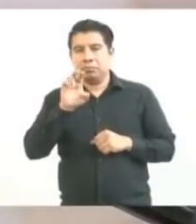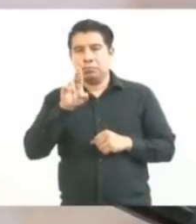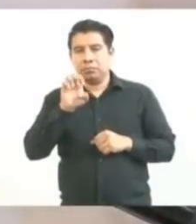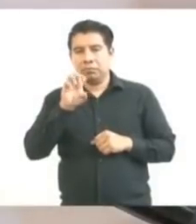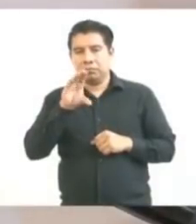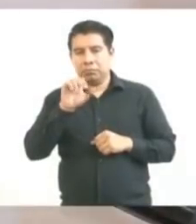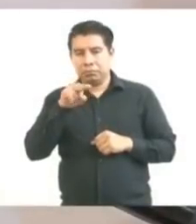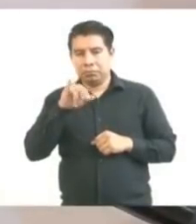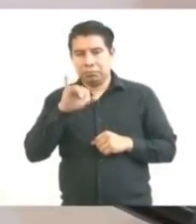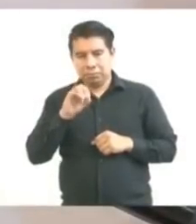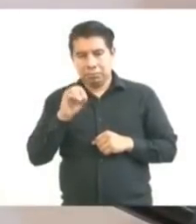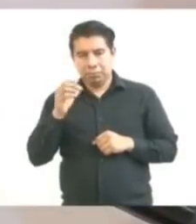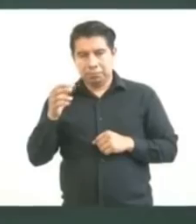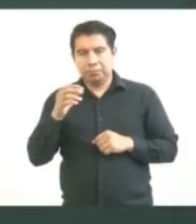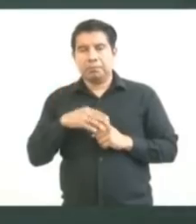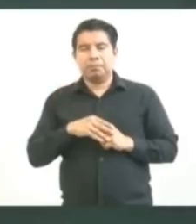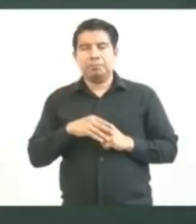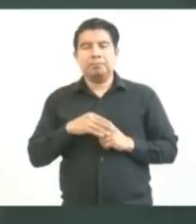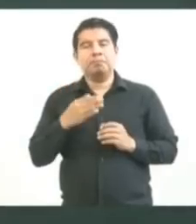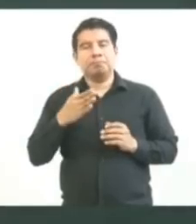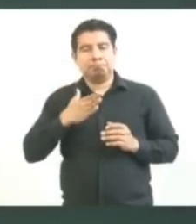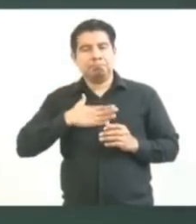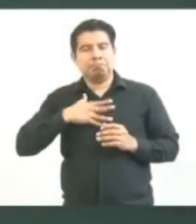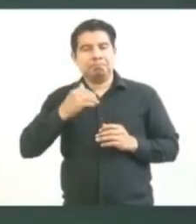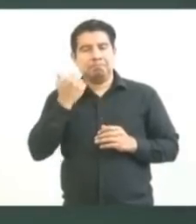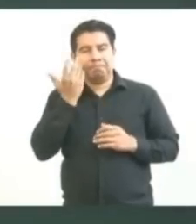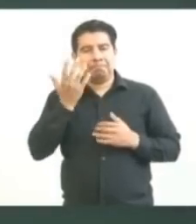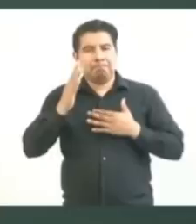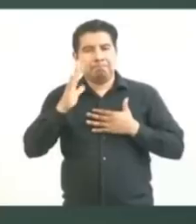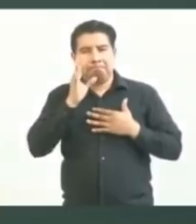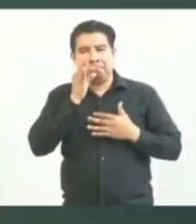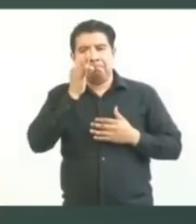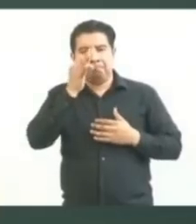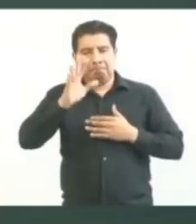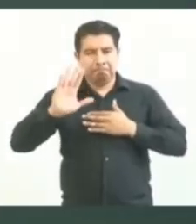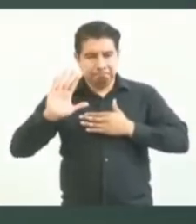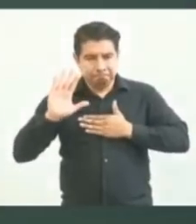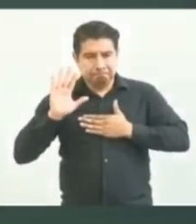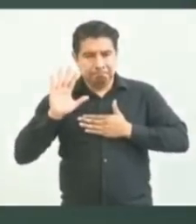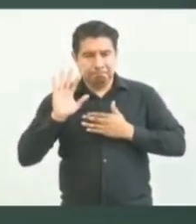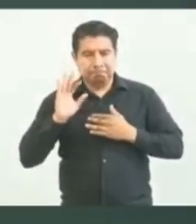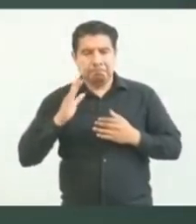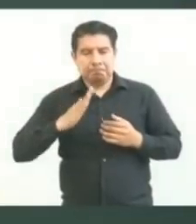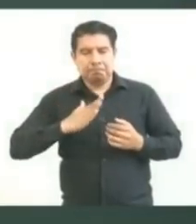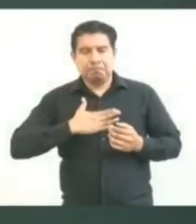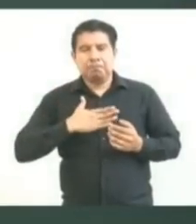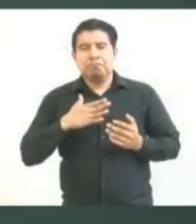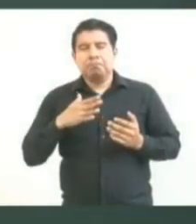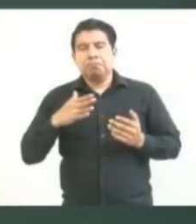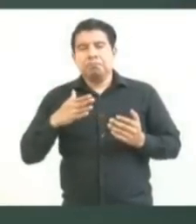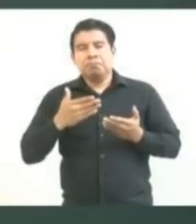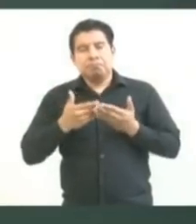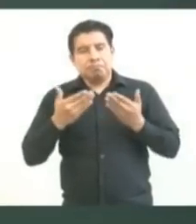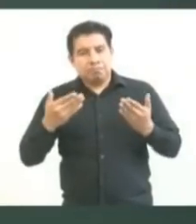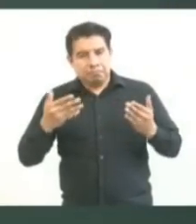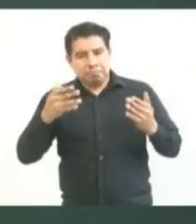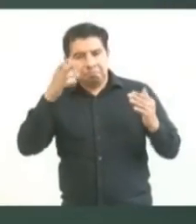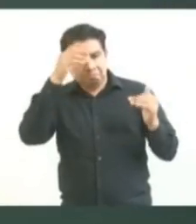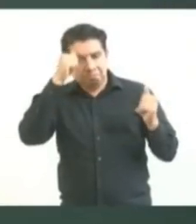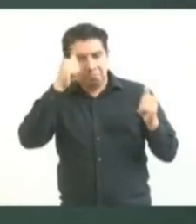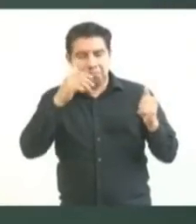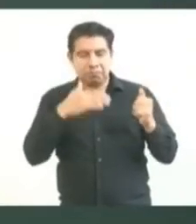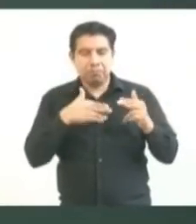Quiero aquí hacer el compromiso de que vamos a terminar el 15 de